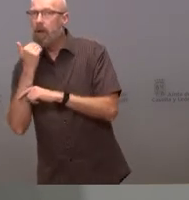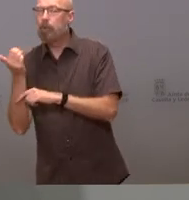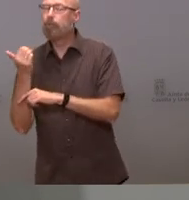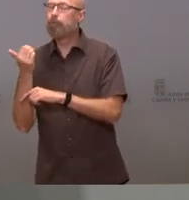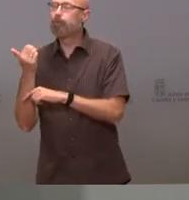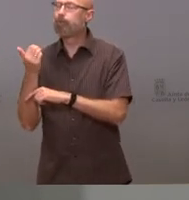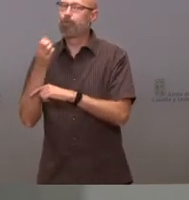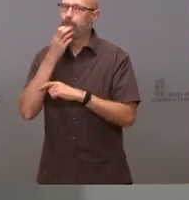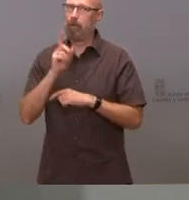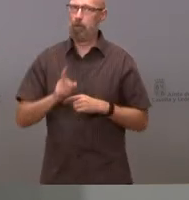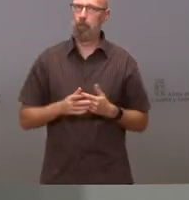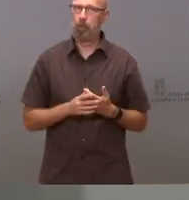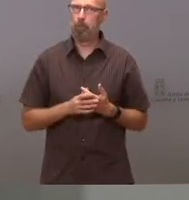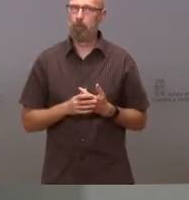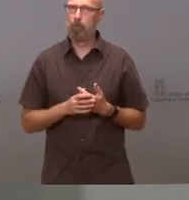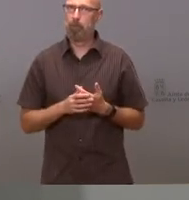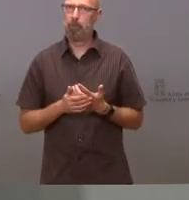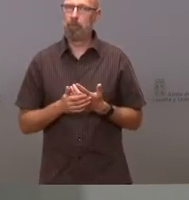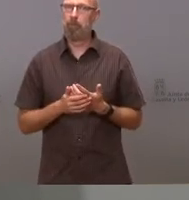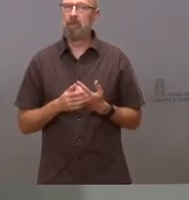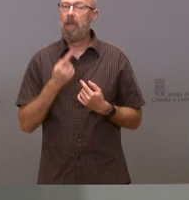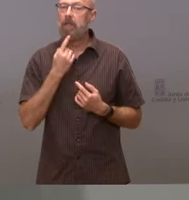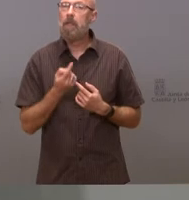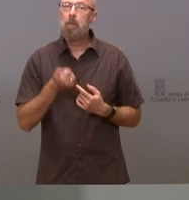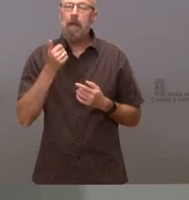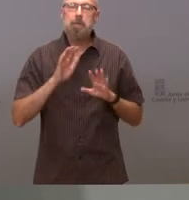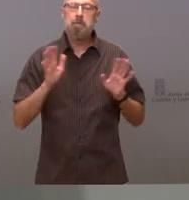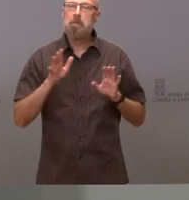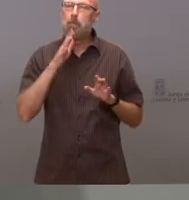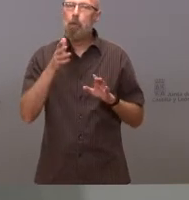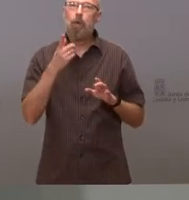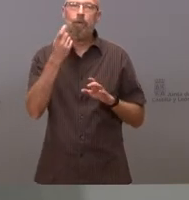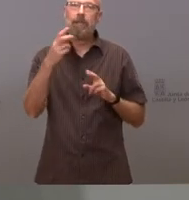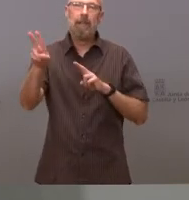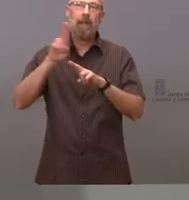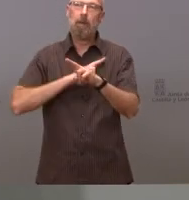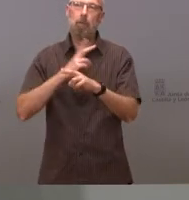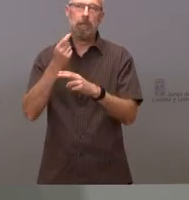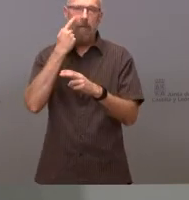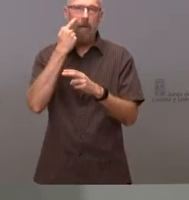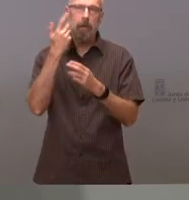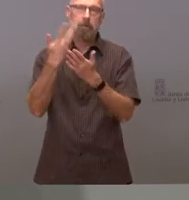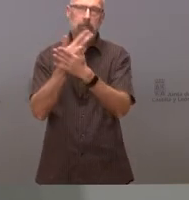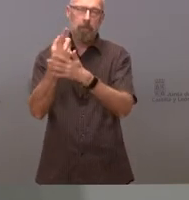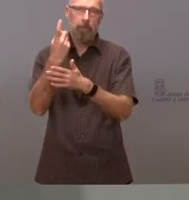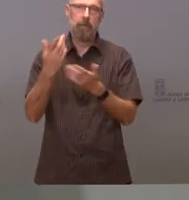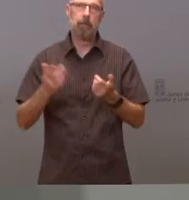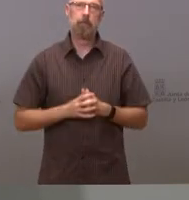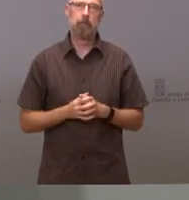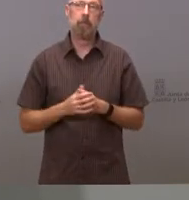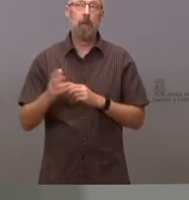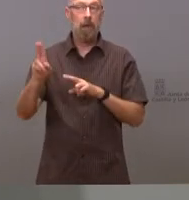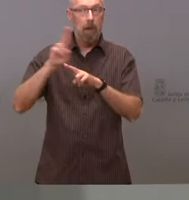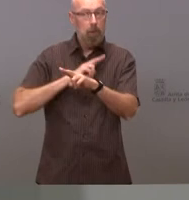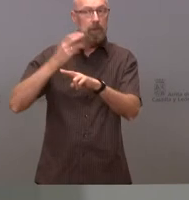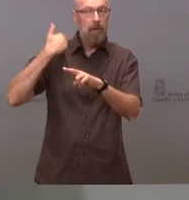y yo no digo más porque insisto no tenemos la respuesta cuando tengamos la respuesta veremos si hay algo más que decir de momento